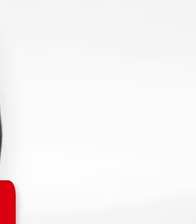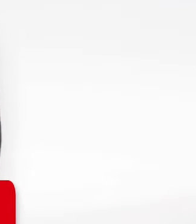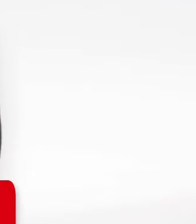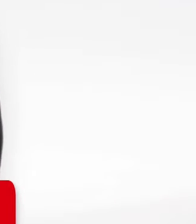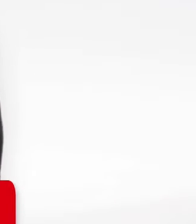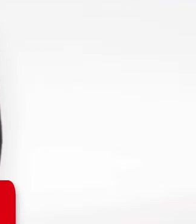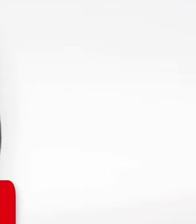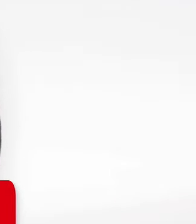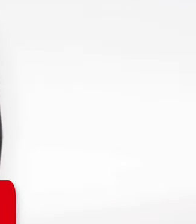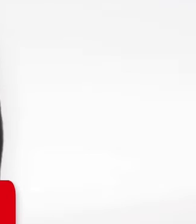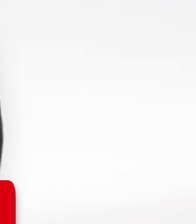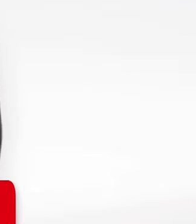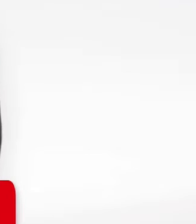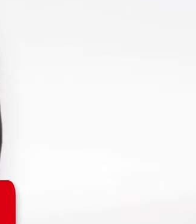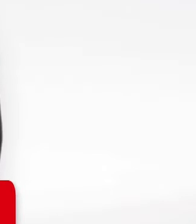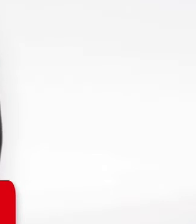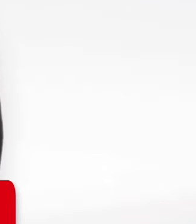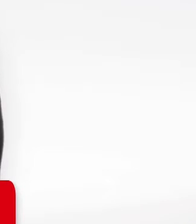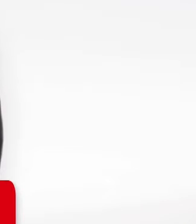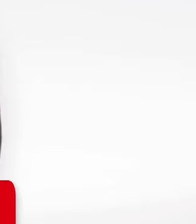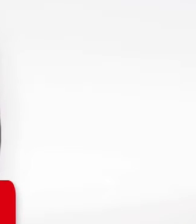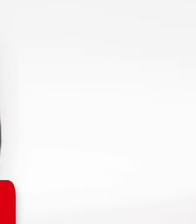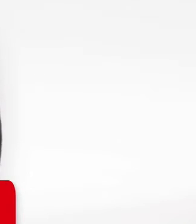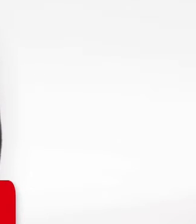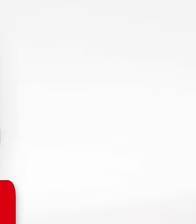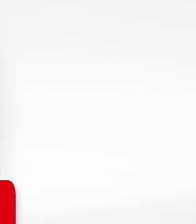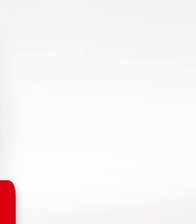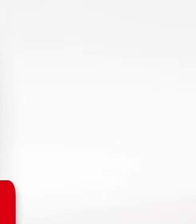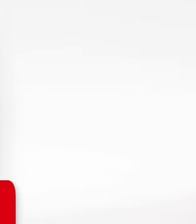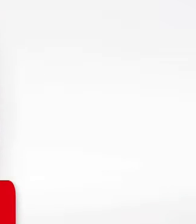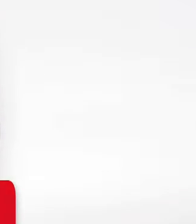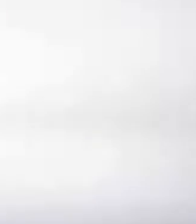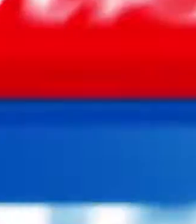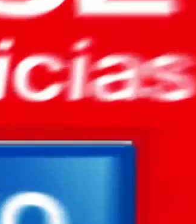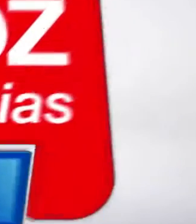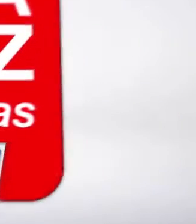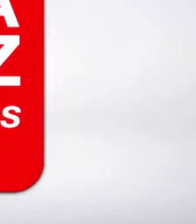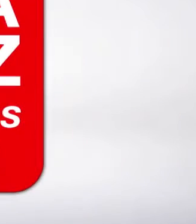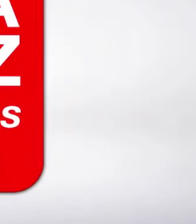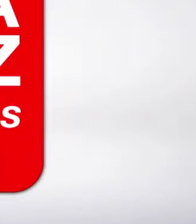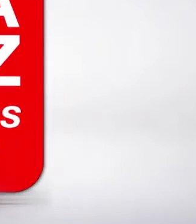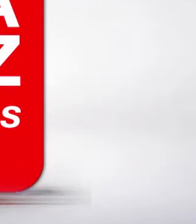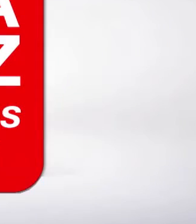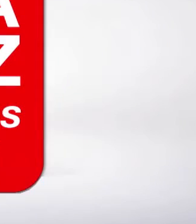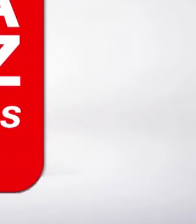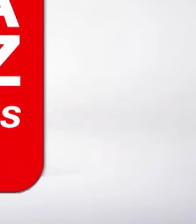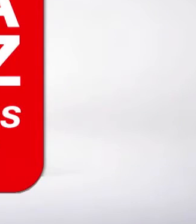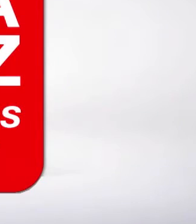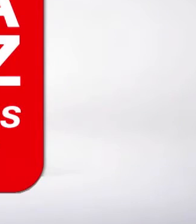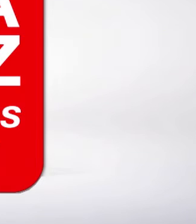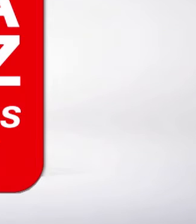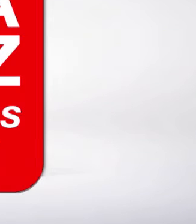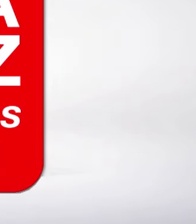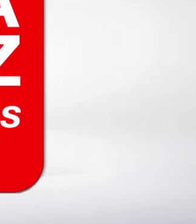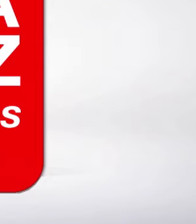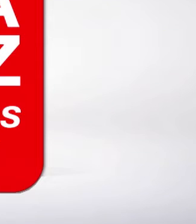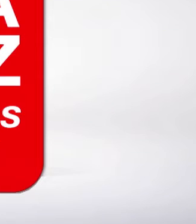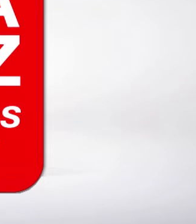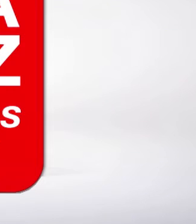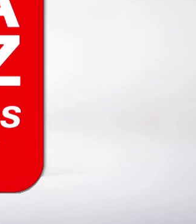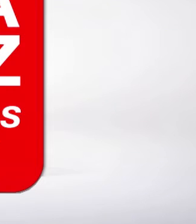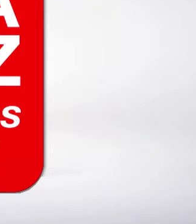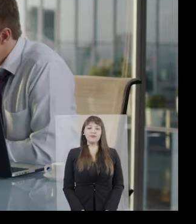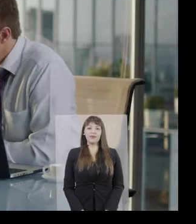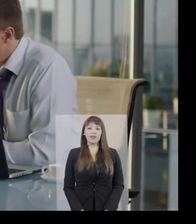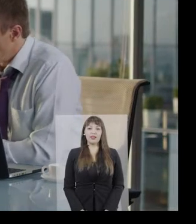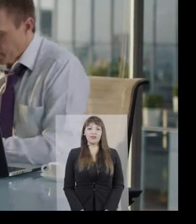M M N Ñ Portavoz Noticias Inclusivo H